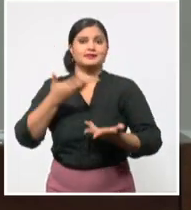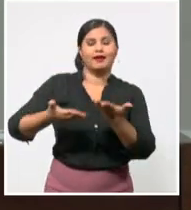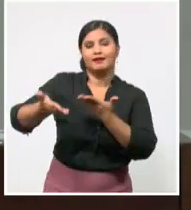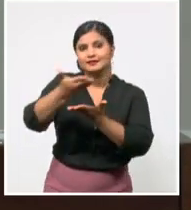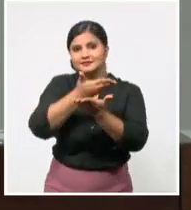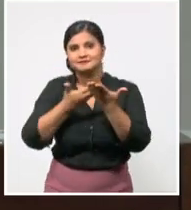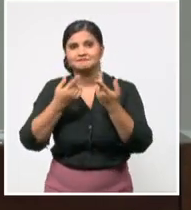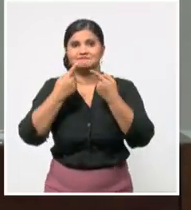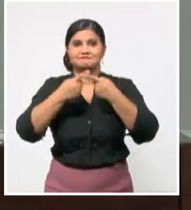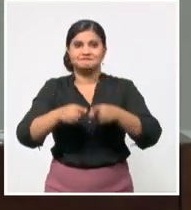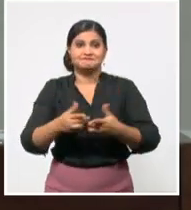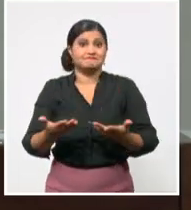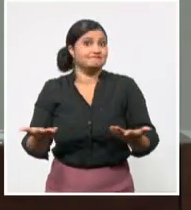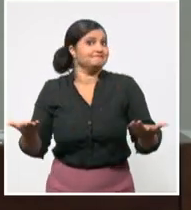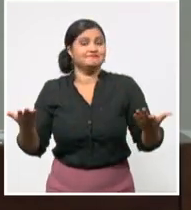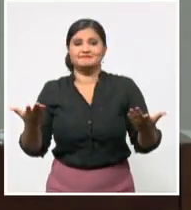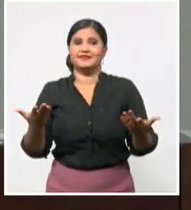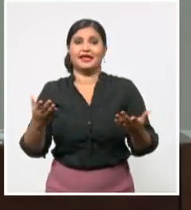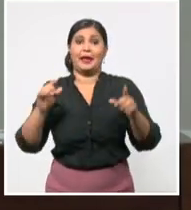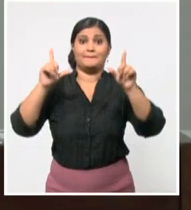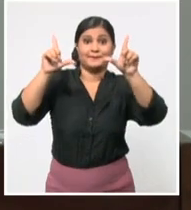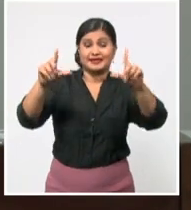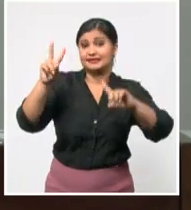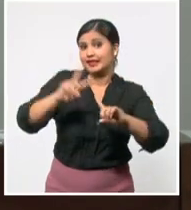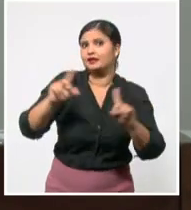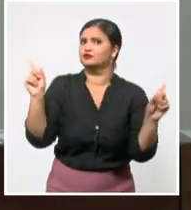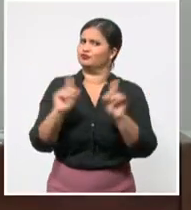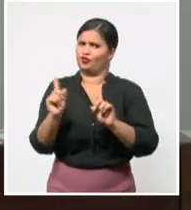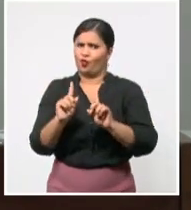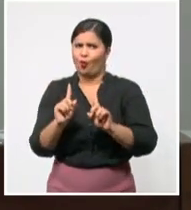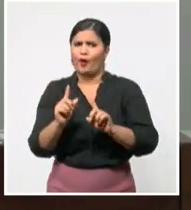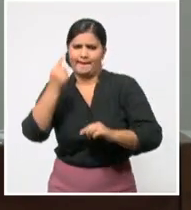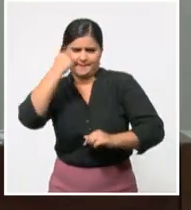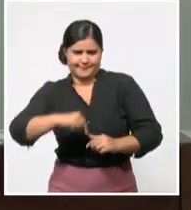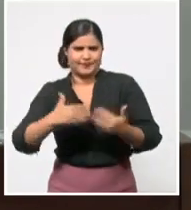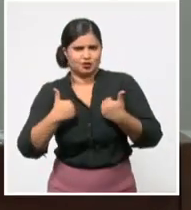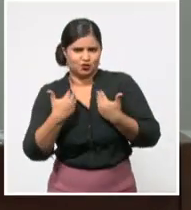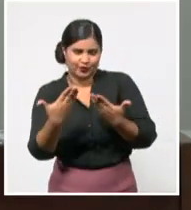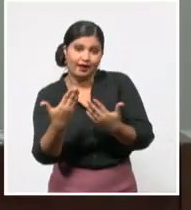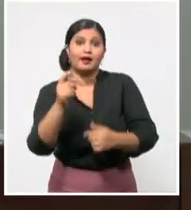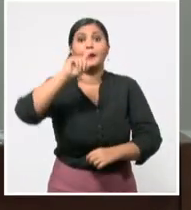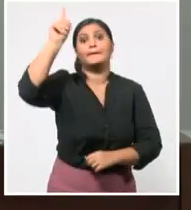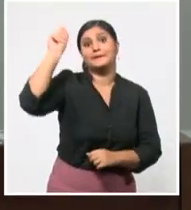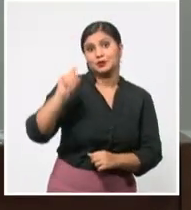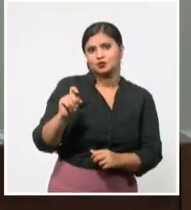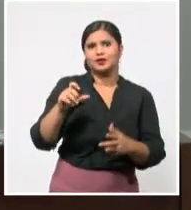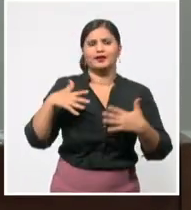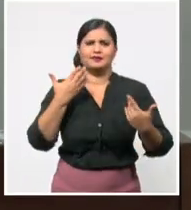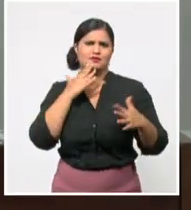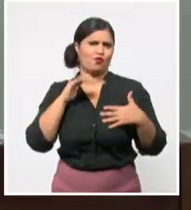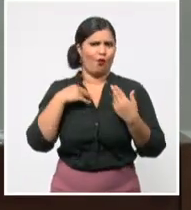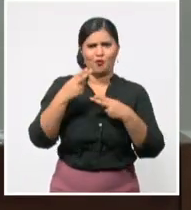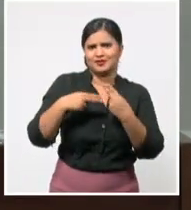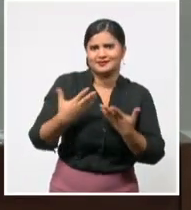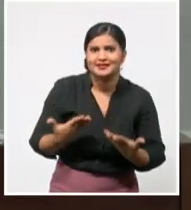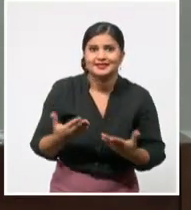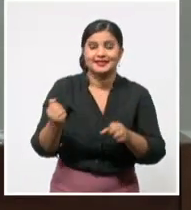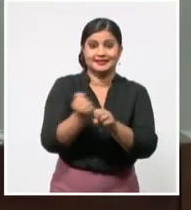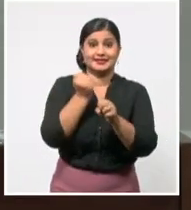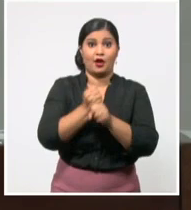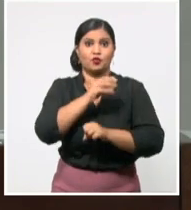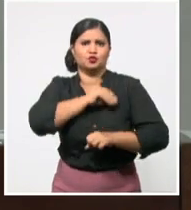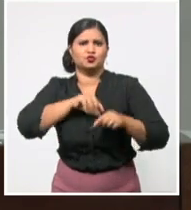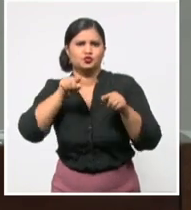pantalla, sino ya después que ustedes han pasado este periodo de cuarentena, al regreso de las misiones de